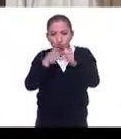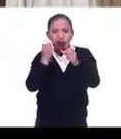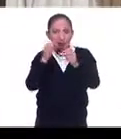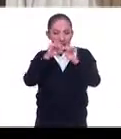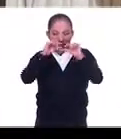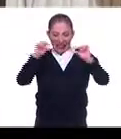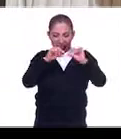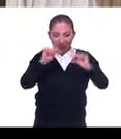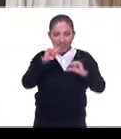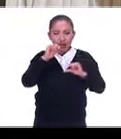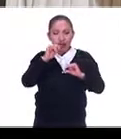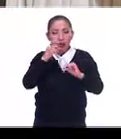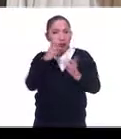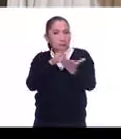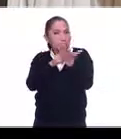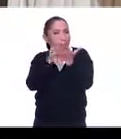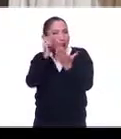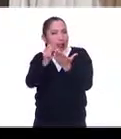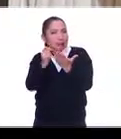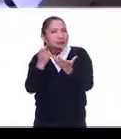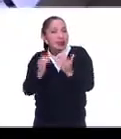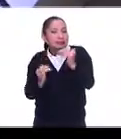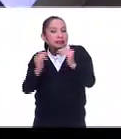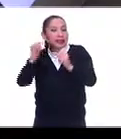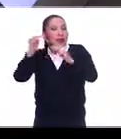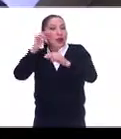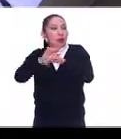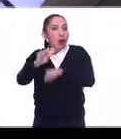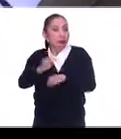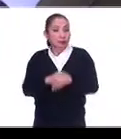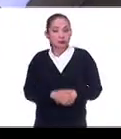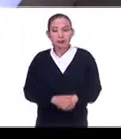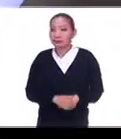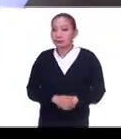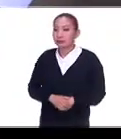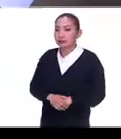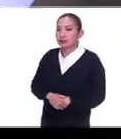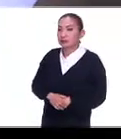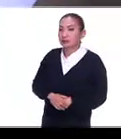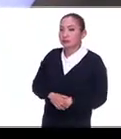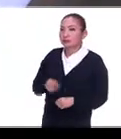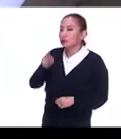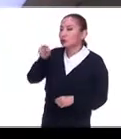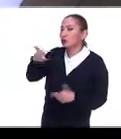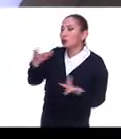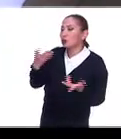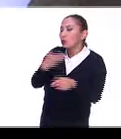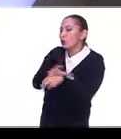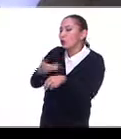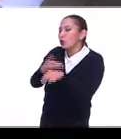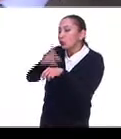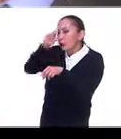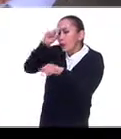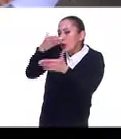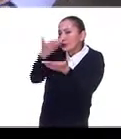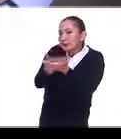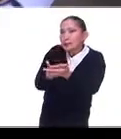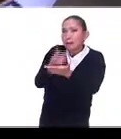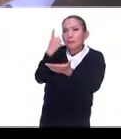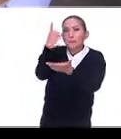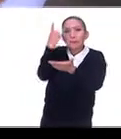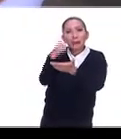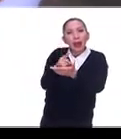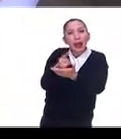nos está diciendo su estatus. ¿Y tú qué soluciono, propuestas harías para